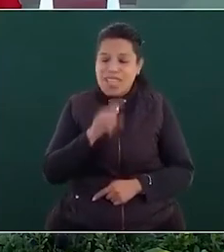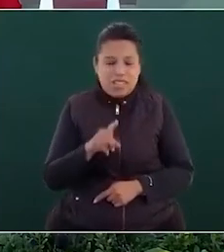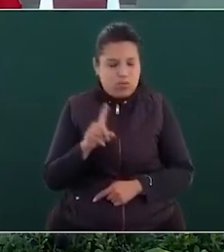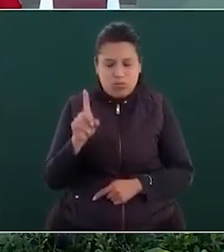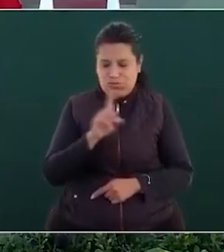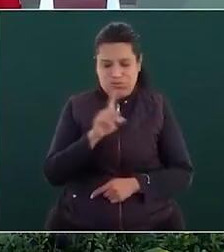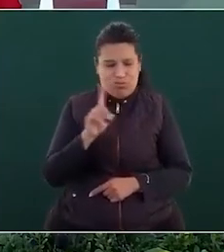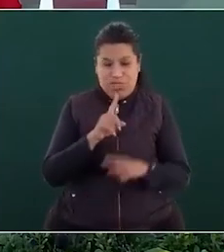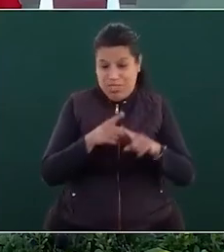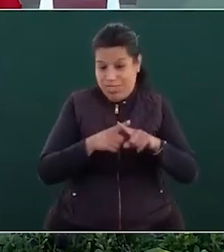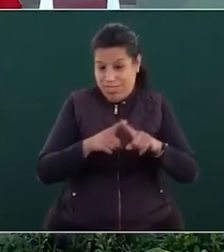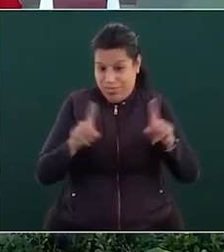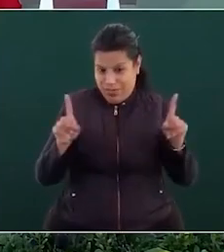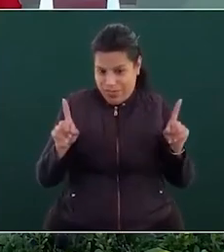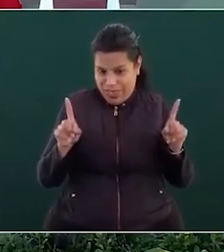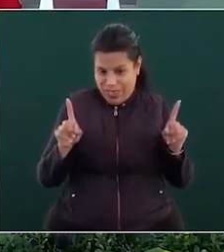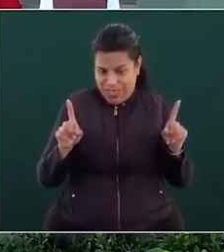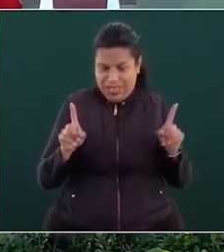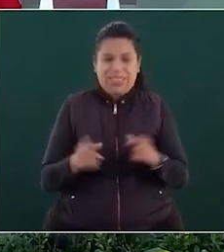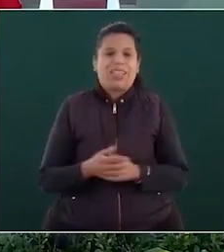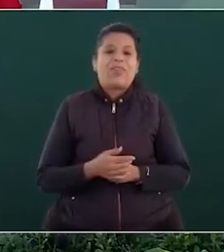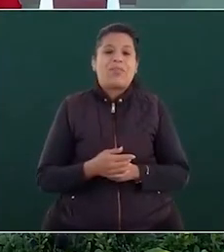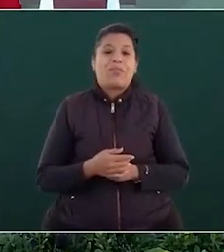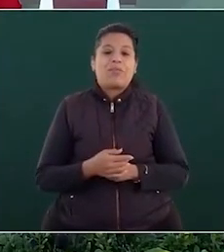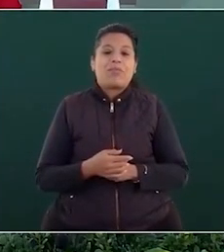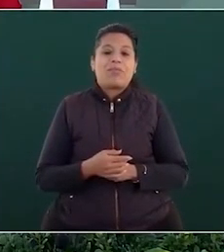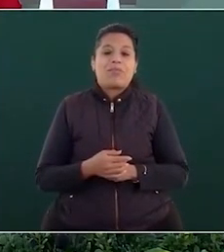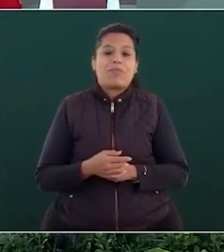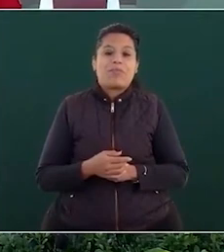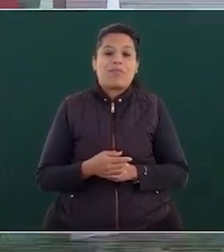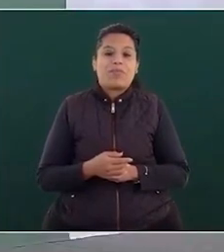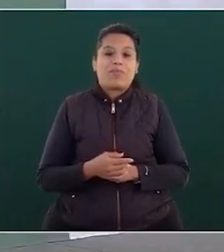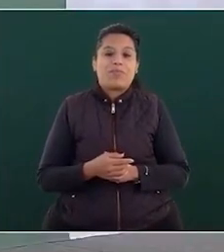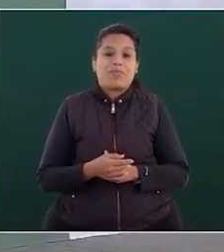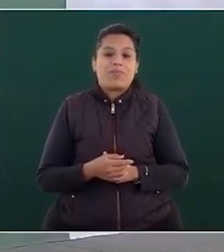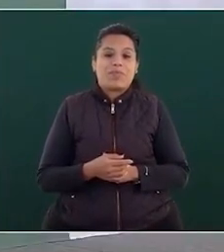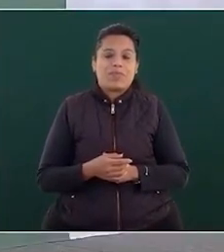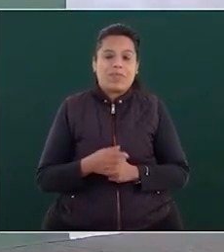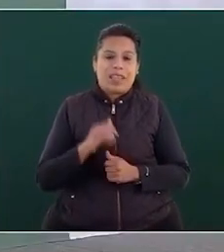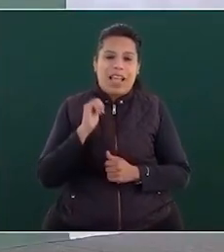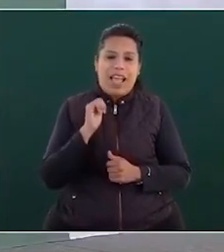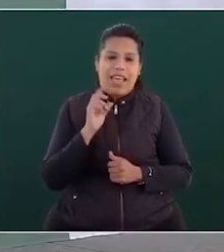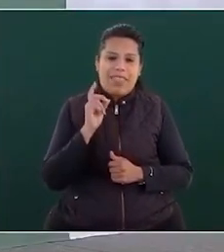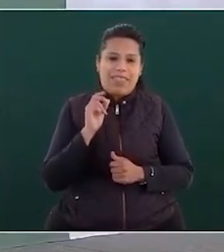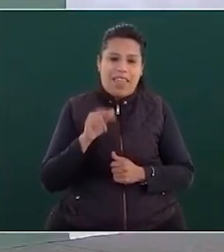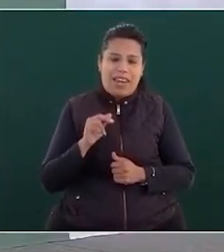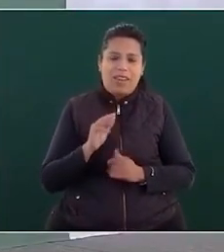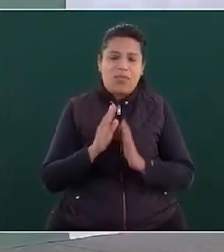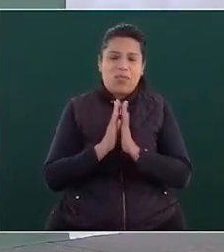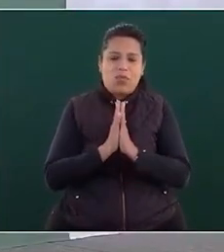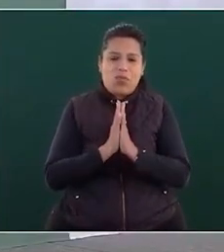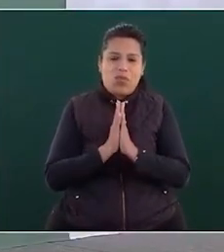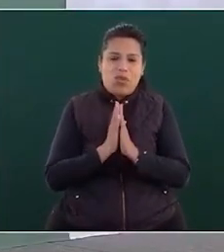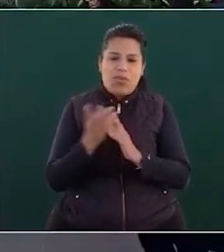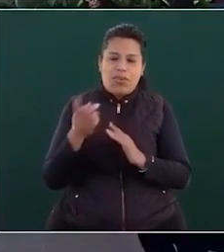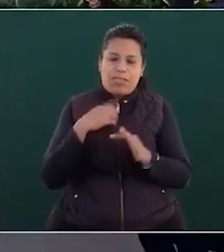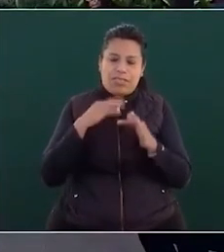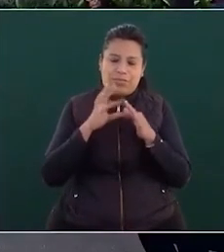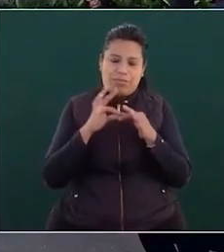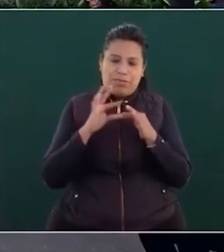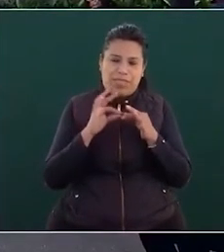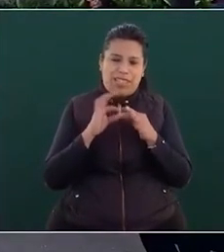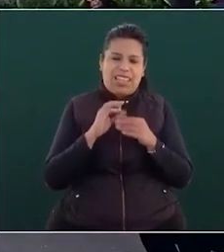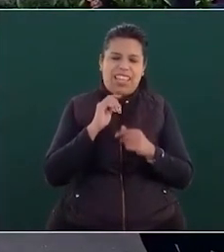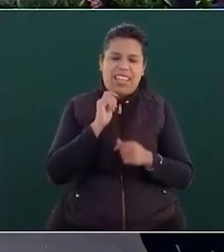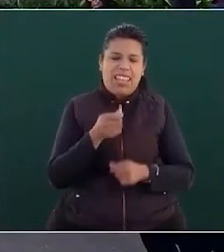le vamos a pedir aquí a este a que nos explique el alcance de un decreto y de un